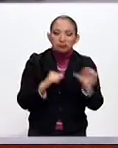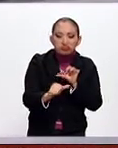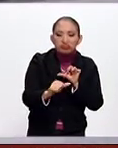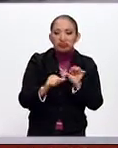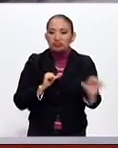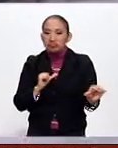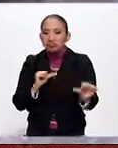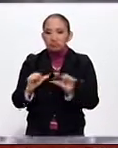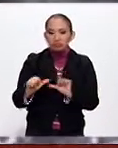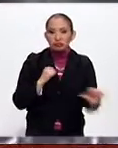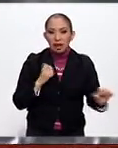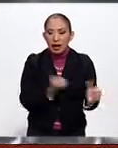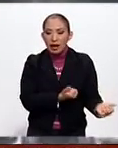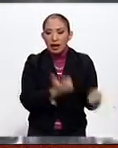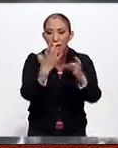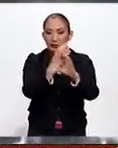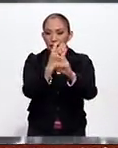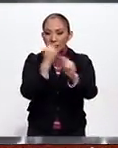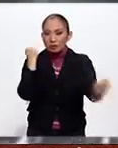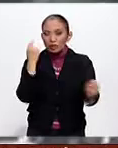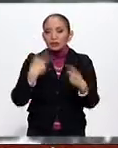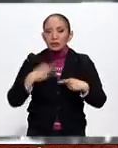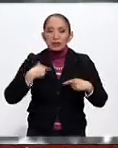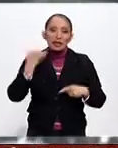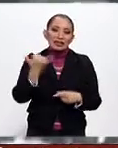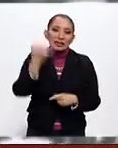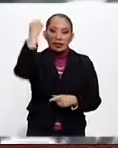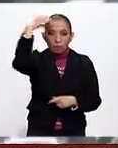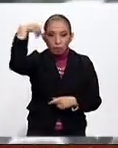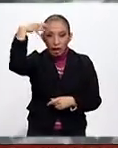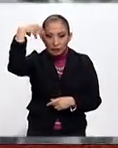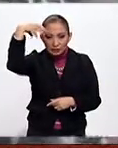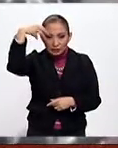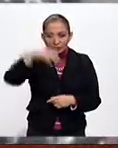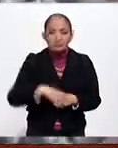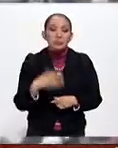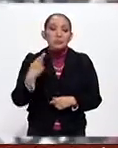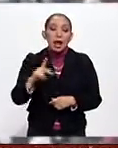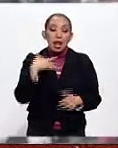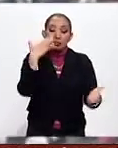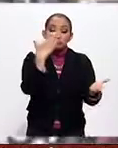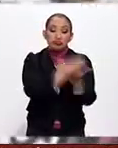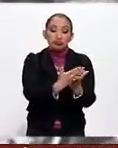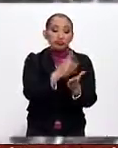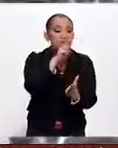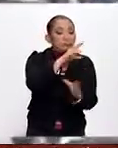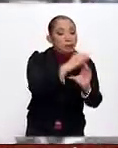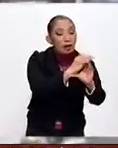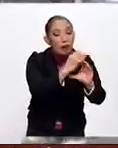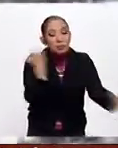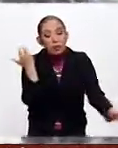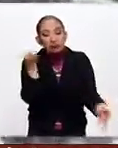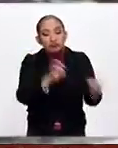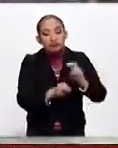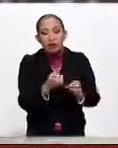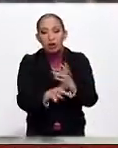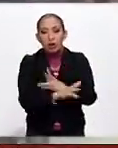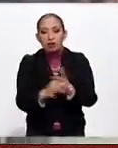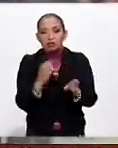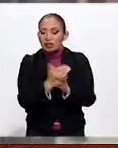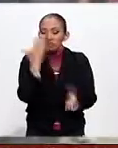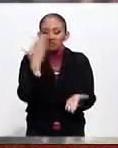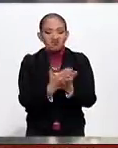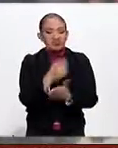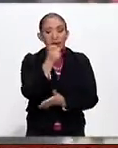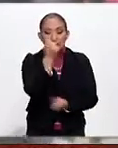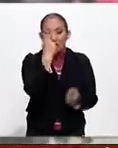a transporte público y ambulancias, pero detendrán a los camiones que transportan mercancía.